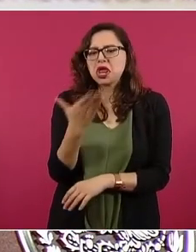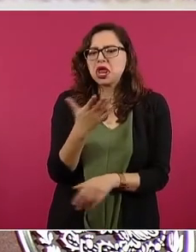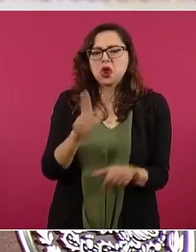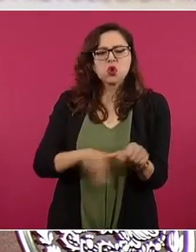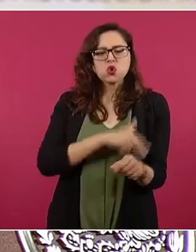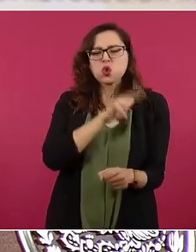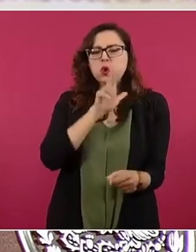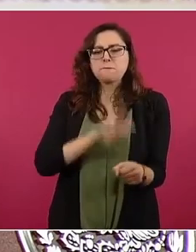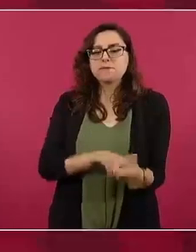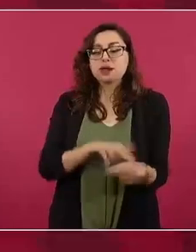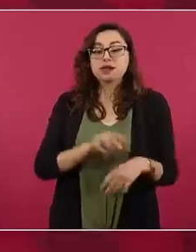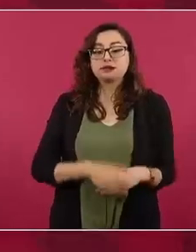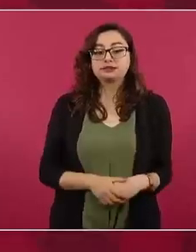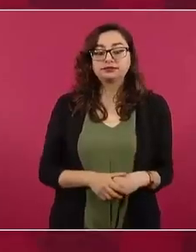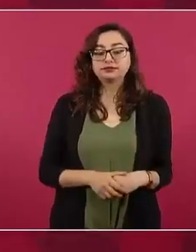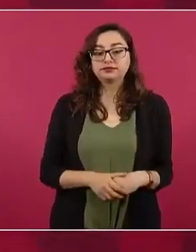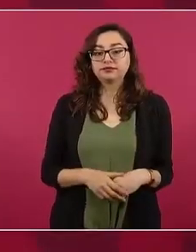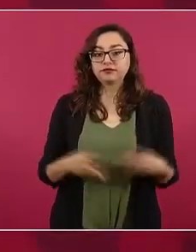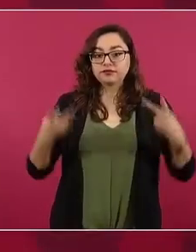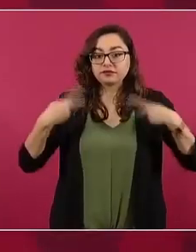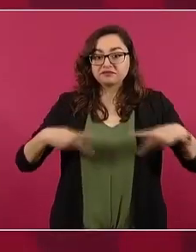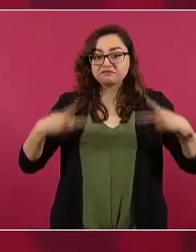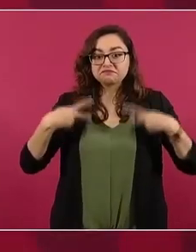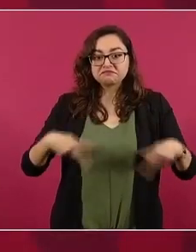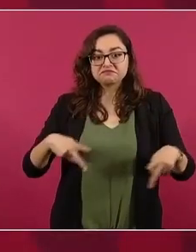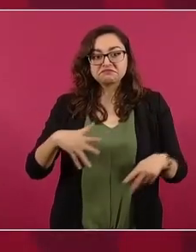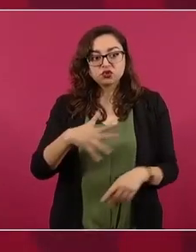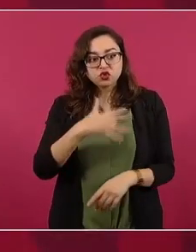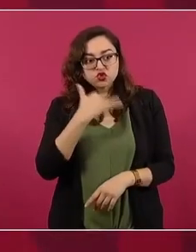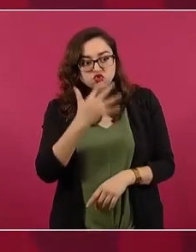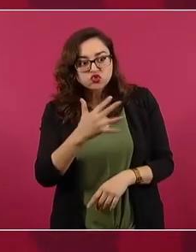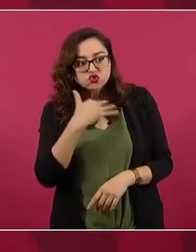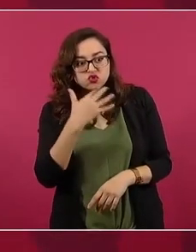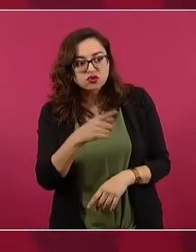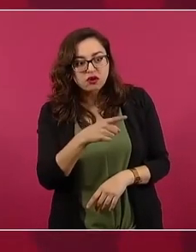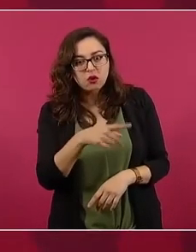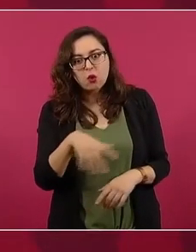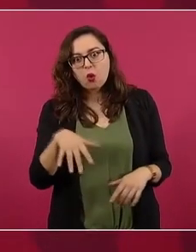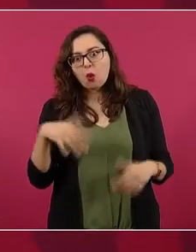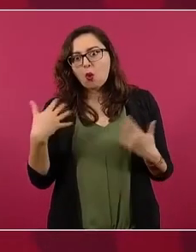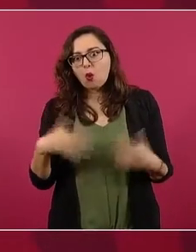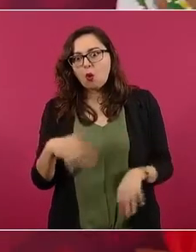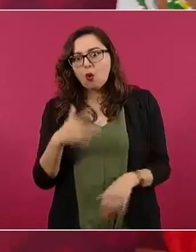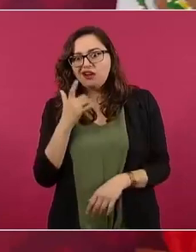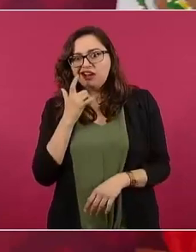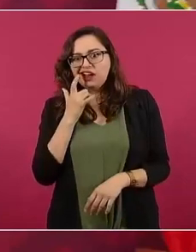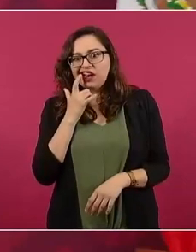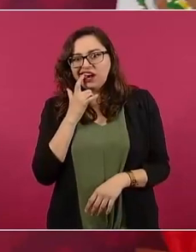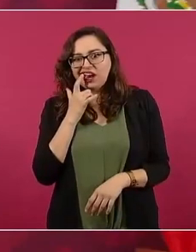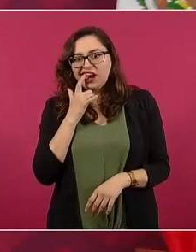Se le consideraba una gente hábil, astuta,